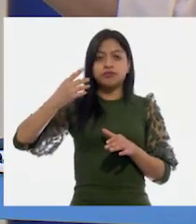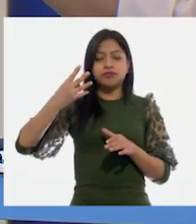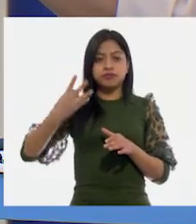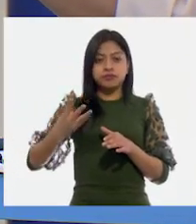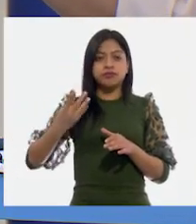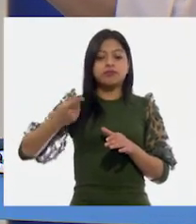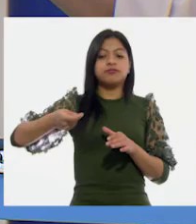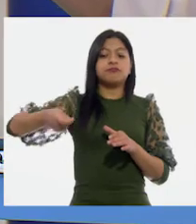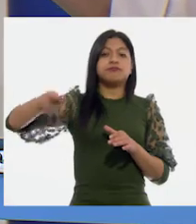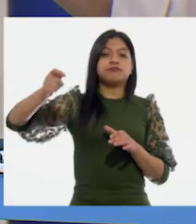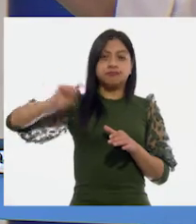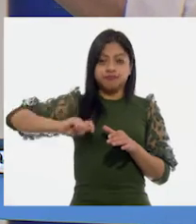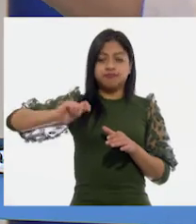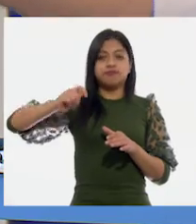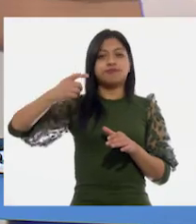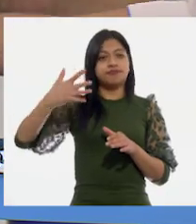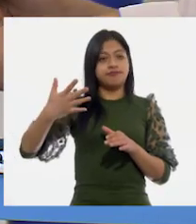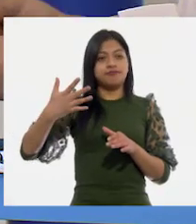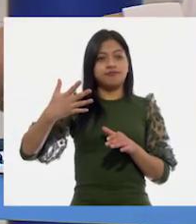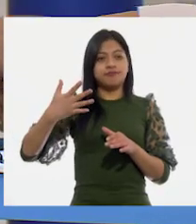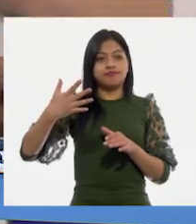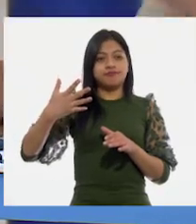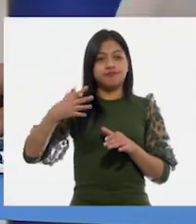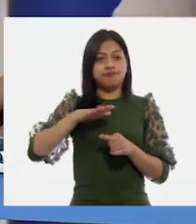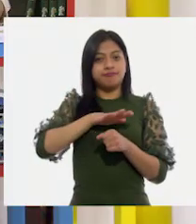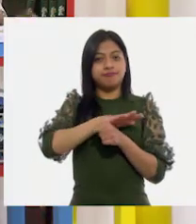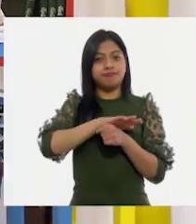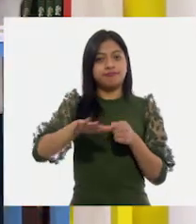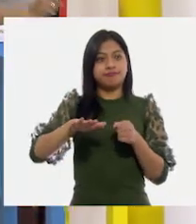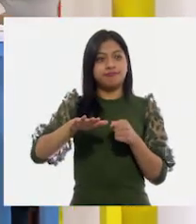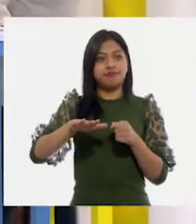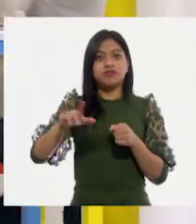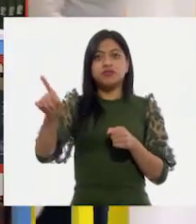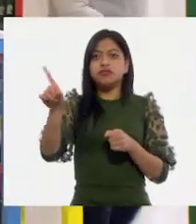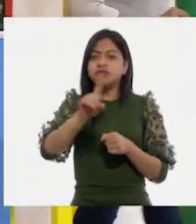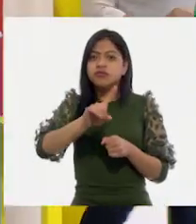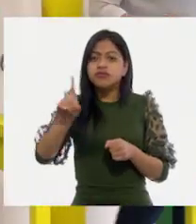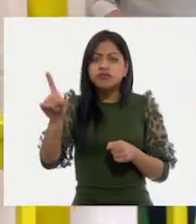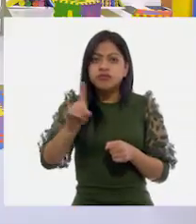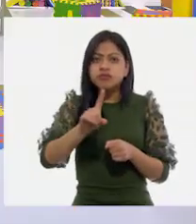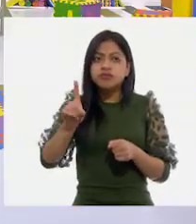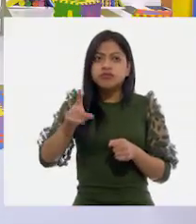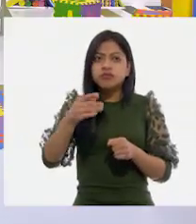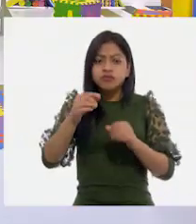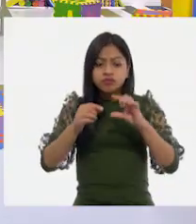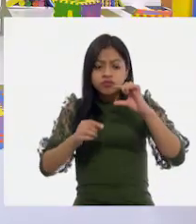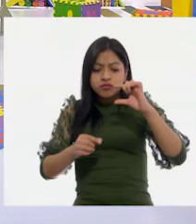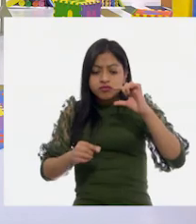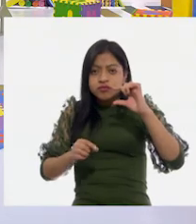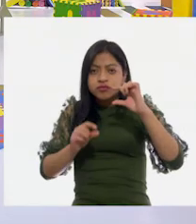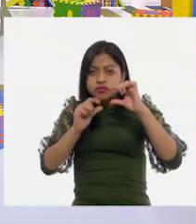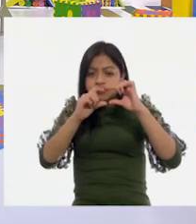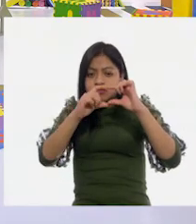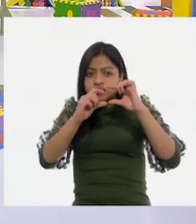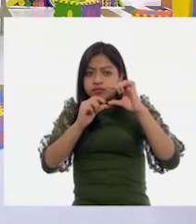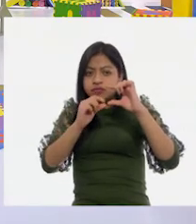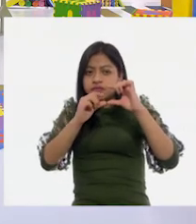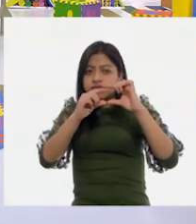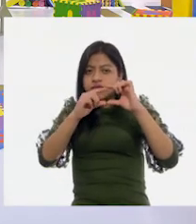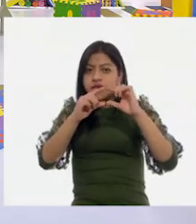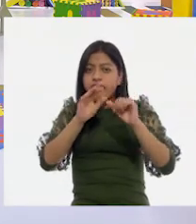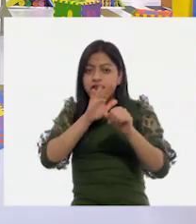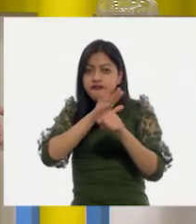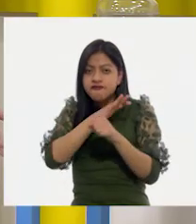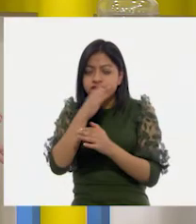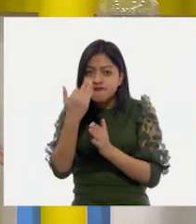cuatro, cinco. Ya terminé. No, maestra Rosy, pero te falta un poquito de arroz. Mira, tus vasos no están